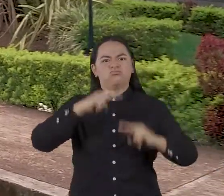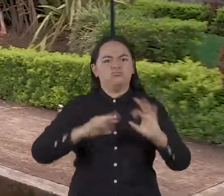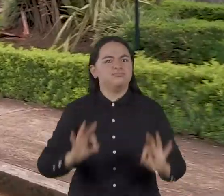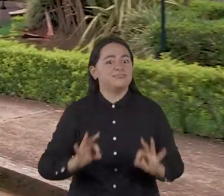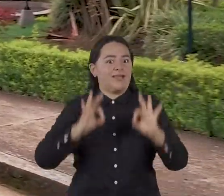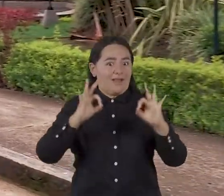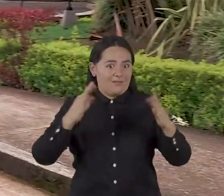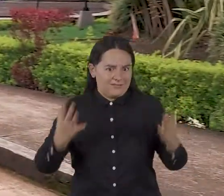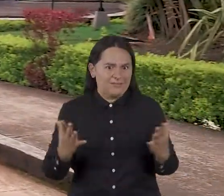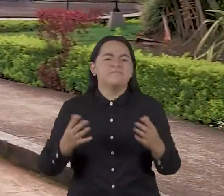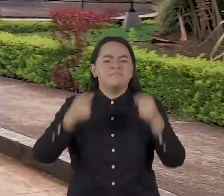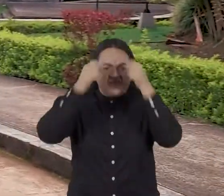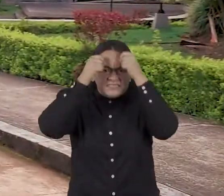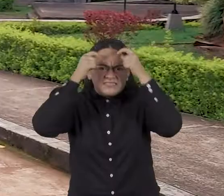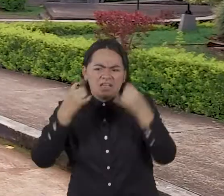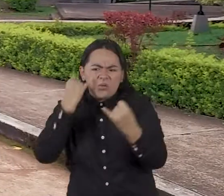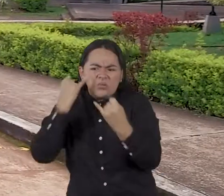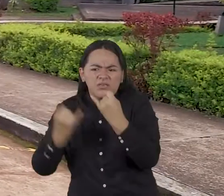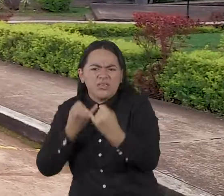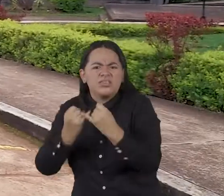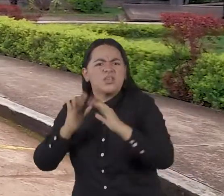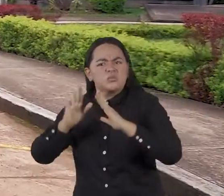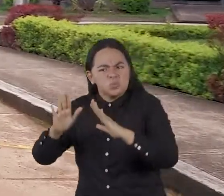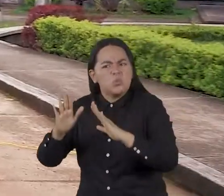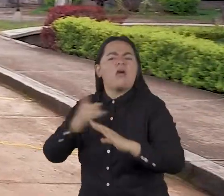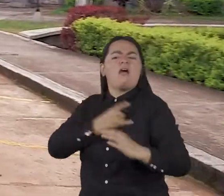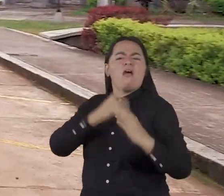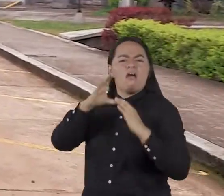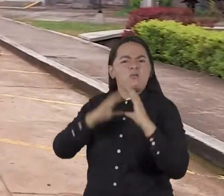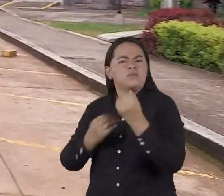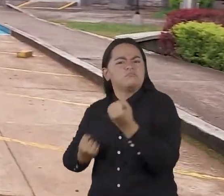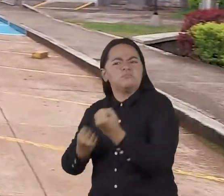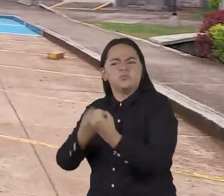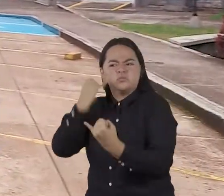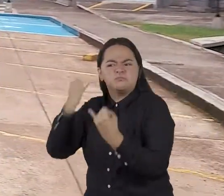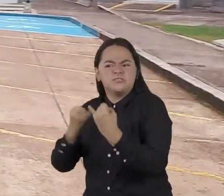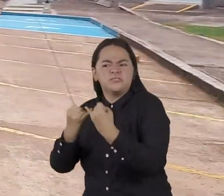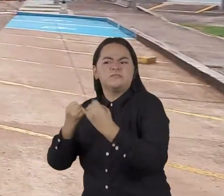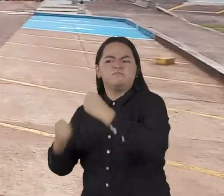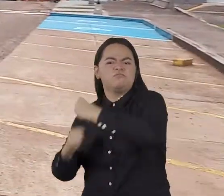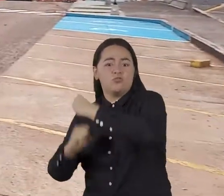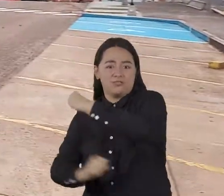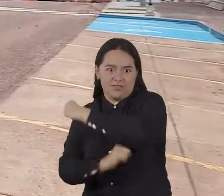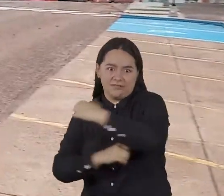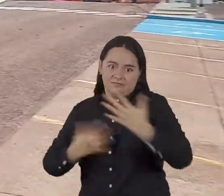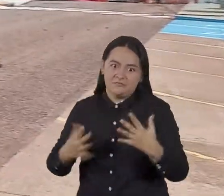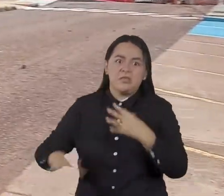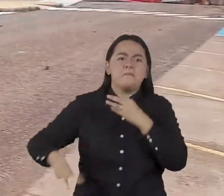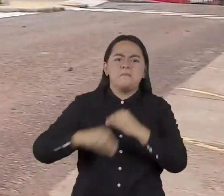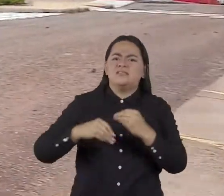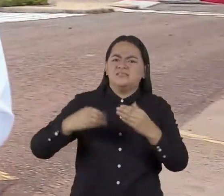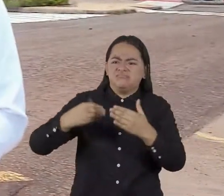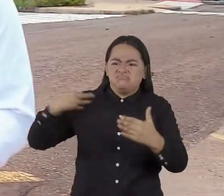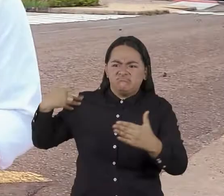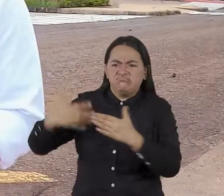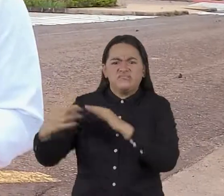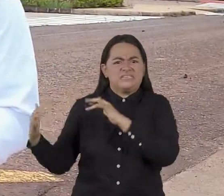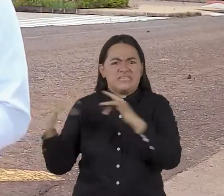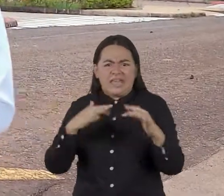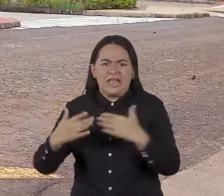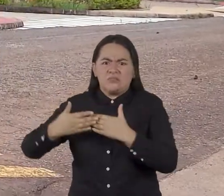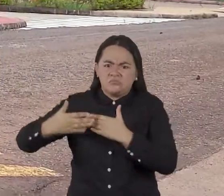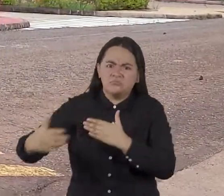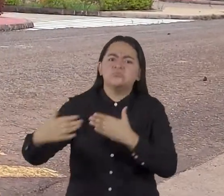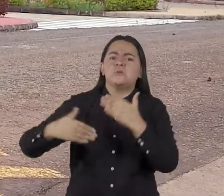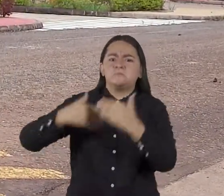argumentos. Nuestra institución, como proyecto universitario, ha contribuido a la formación de la identidad del Estado. Ahora, el reto es contribuir desde sus